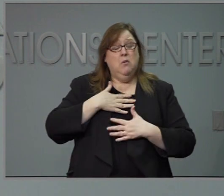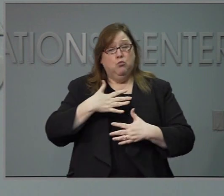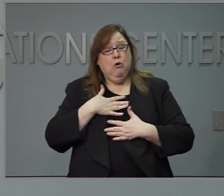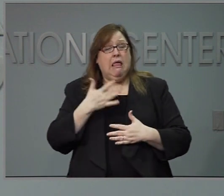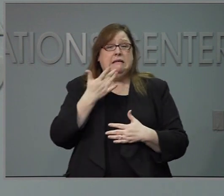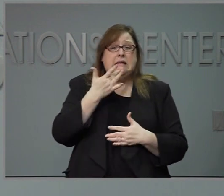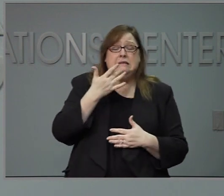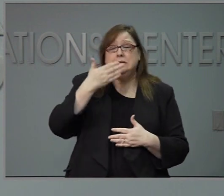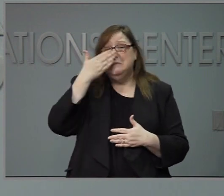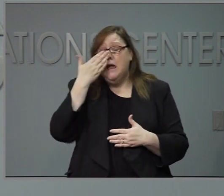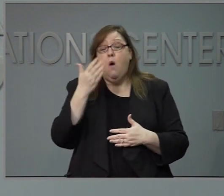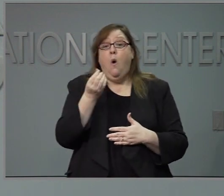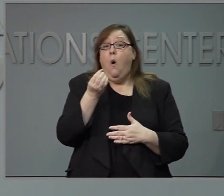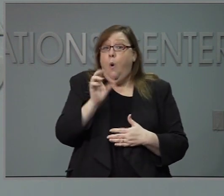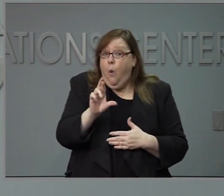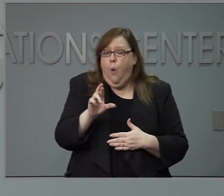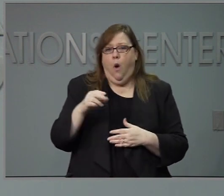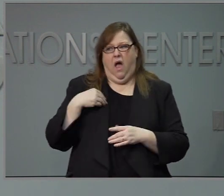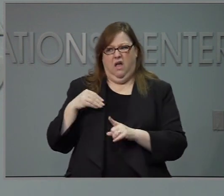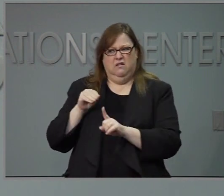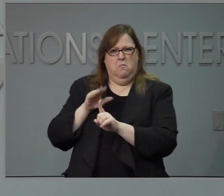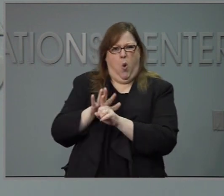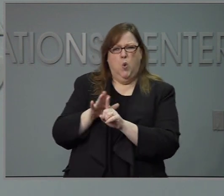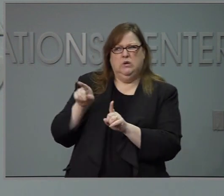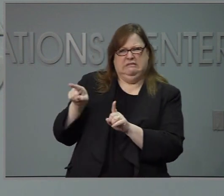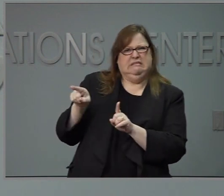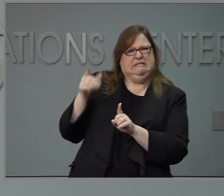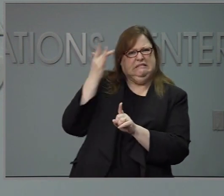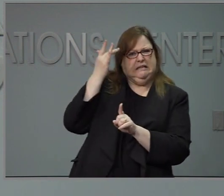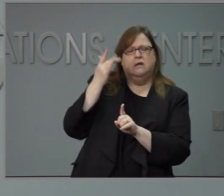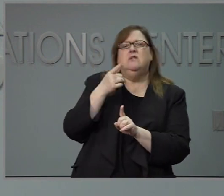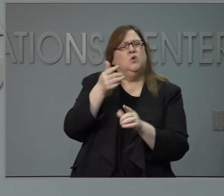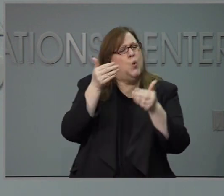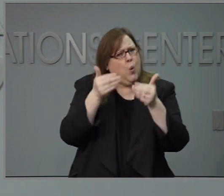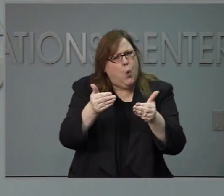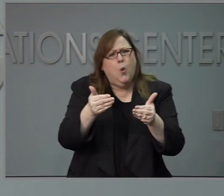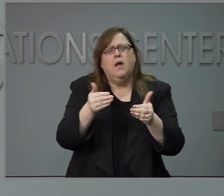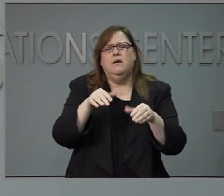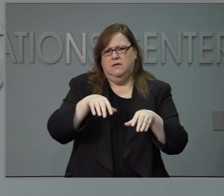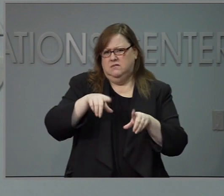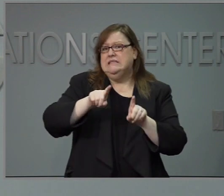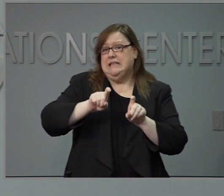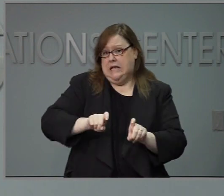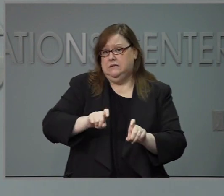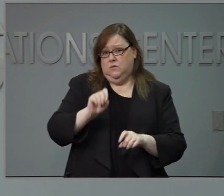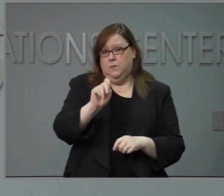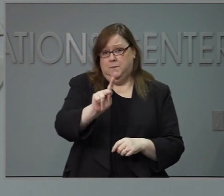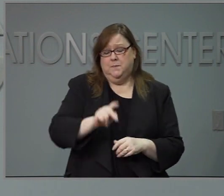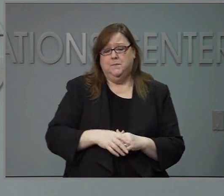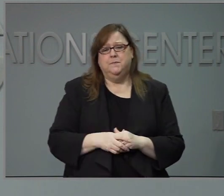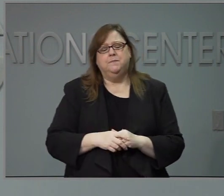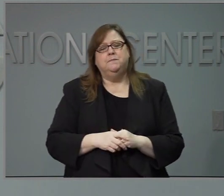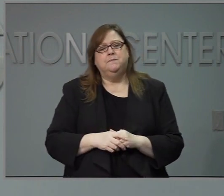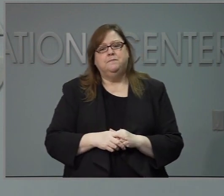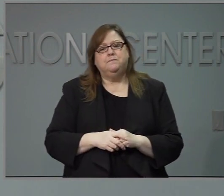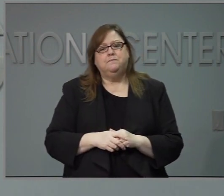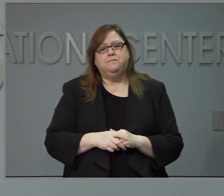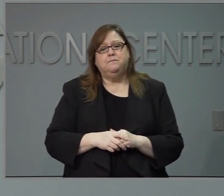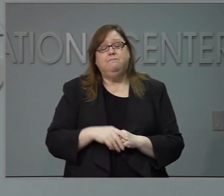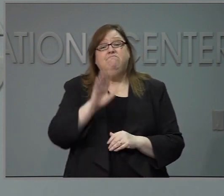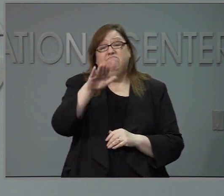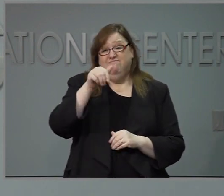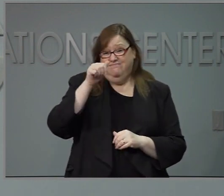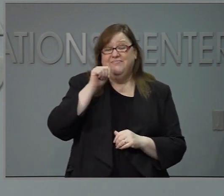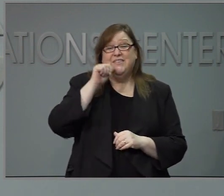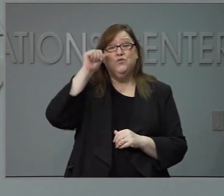tenemos más pruebas que van a venir de parte del gobierno federal. Ayer recibimos doscientas mil pruebas rápidas de